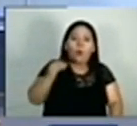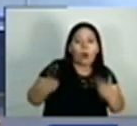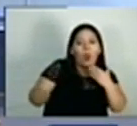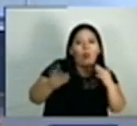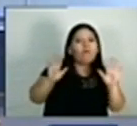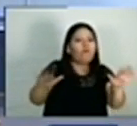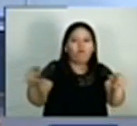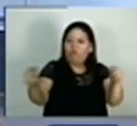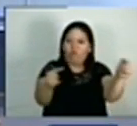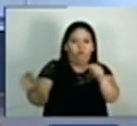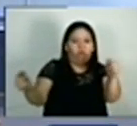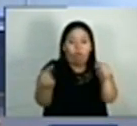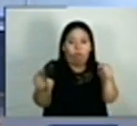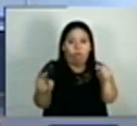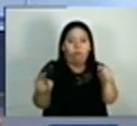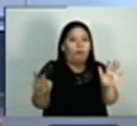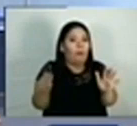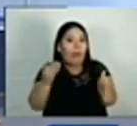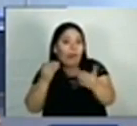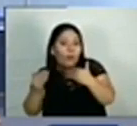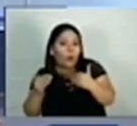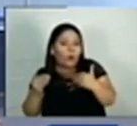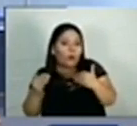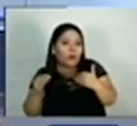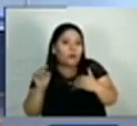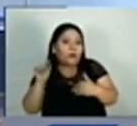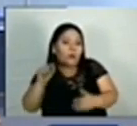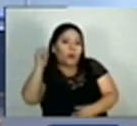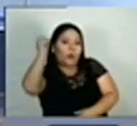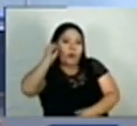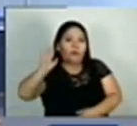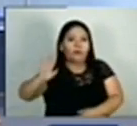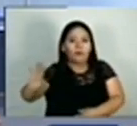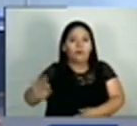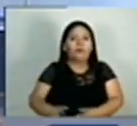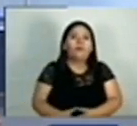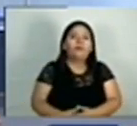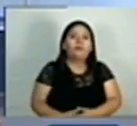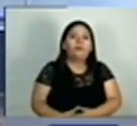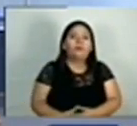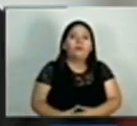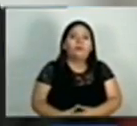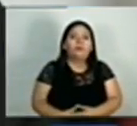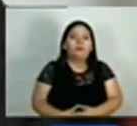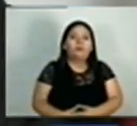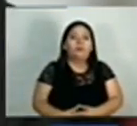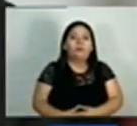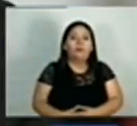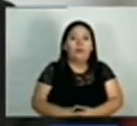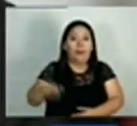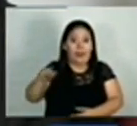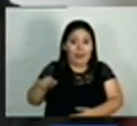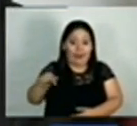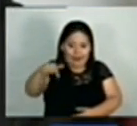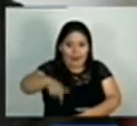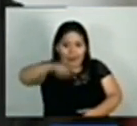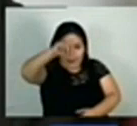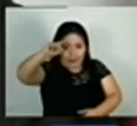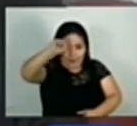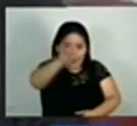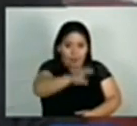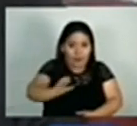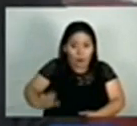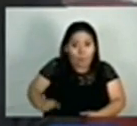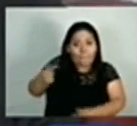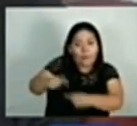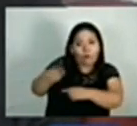grupo islamista Jamás. Esta es la postura del diplomático. El embajador de Palestina en El Salvador,